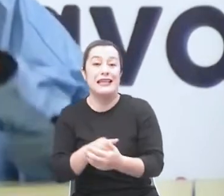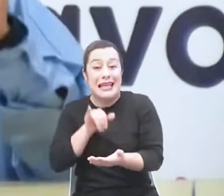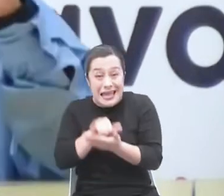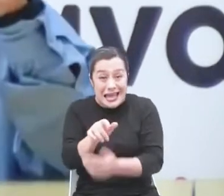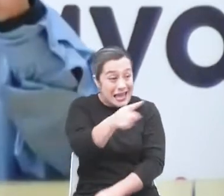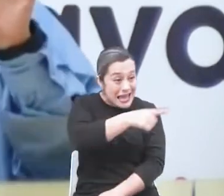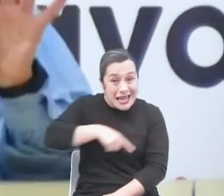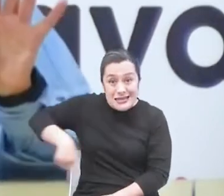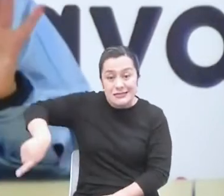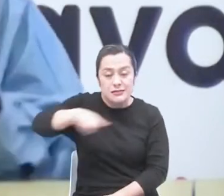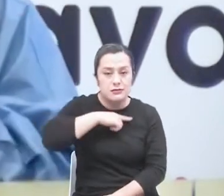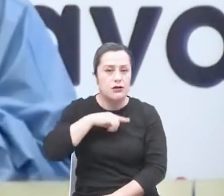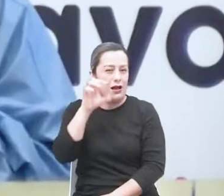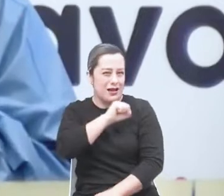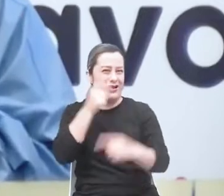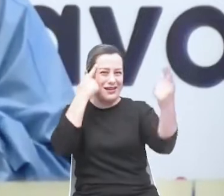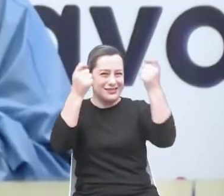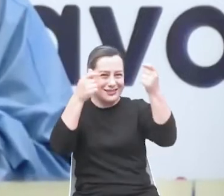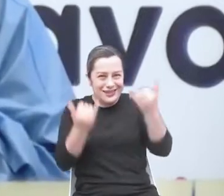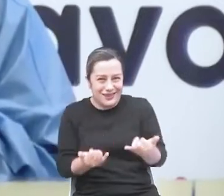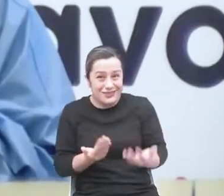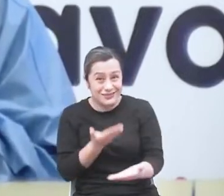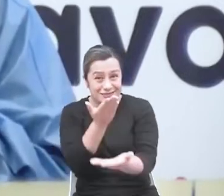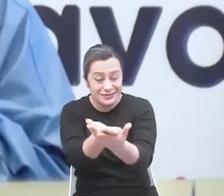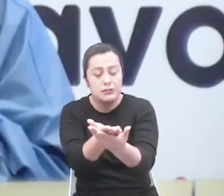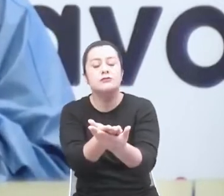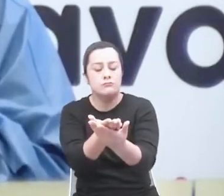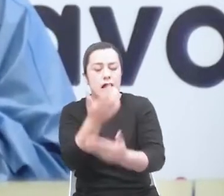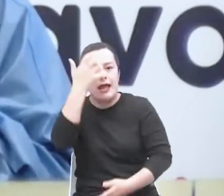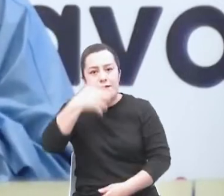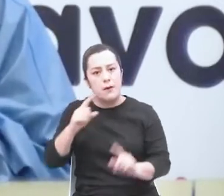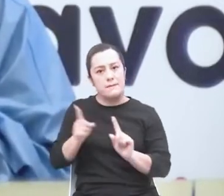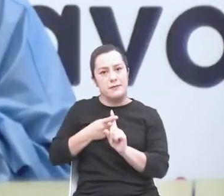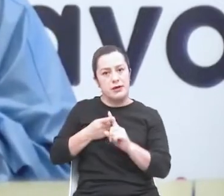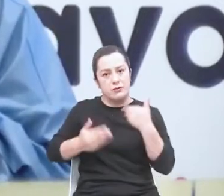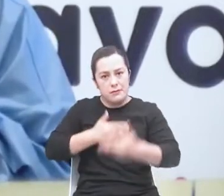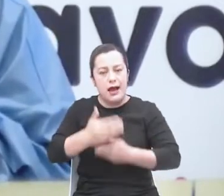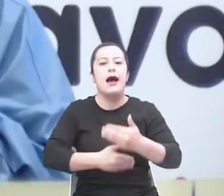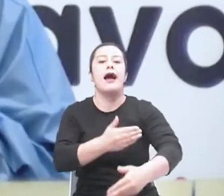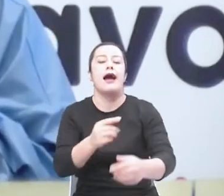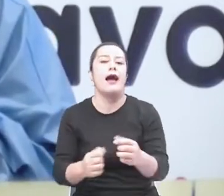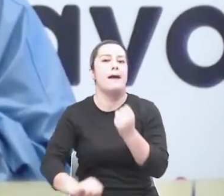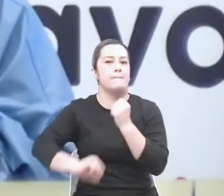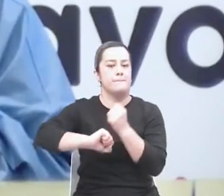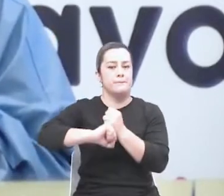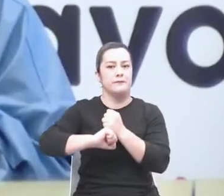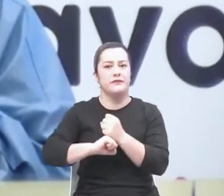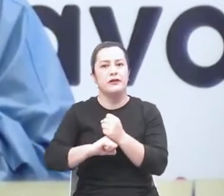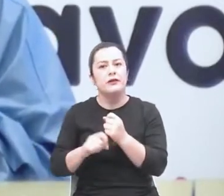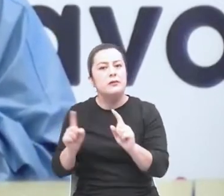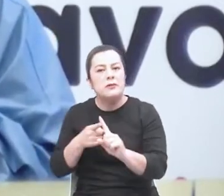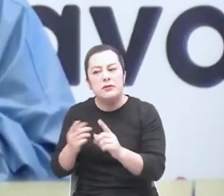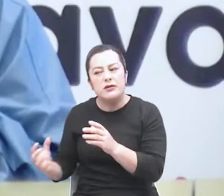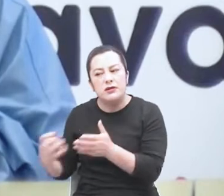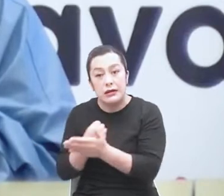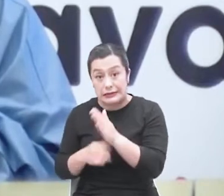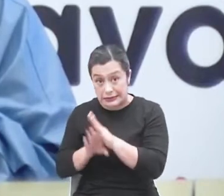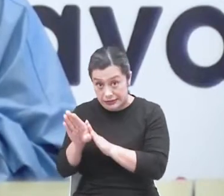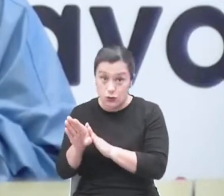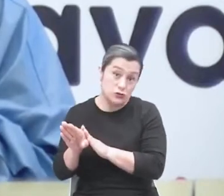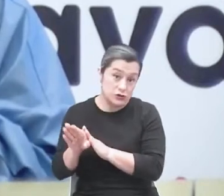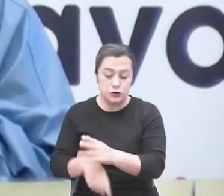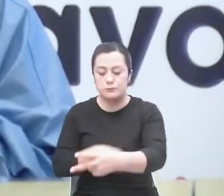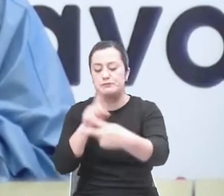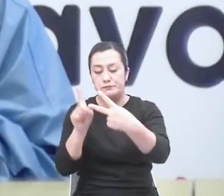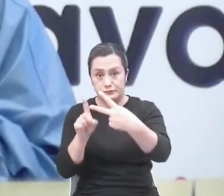para avanzar, tener todo el ecosistema en primera infancia que nos va a permitir contar con datos de valoración del desarrollo, trabajar en un